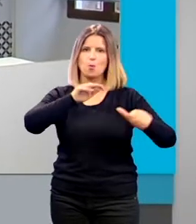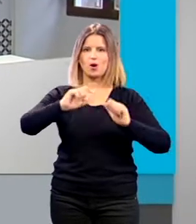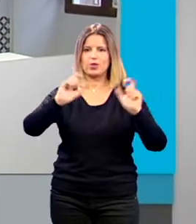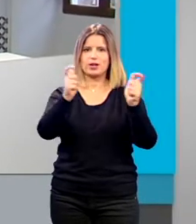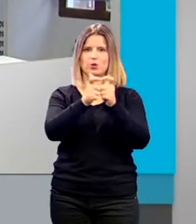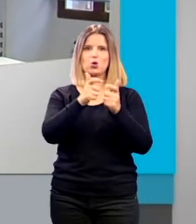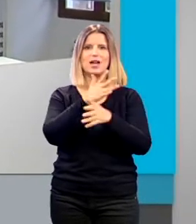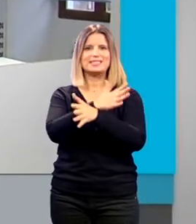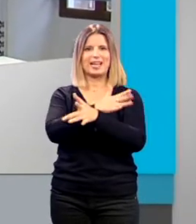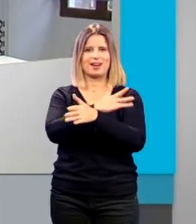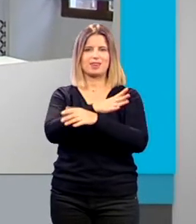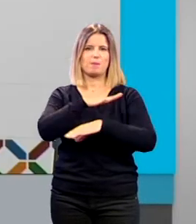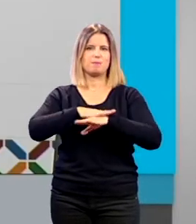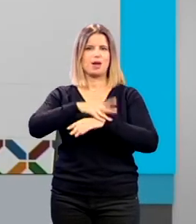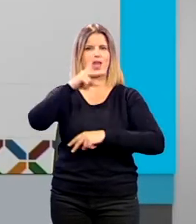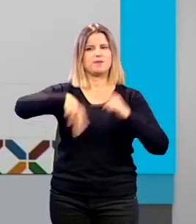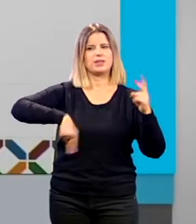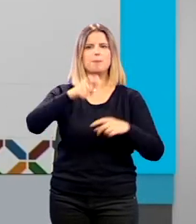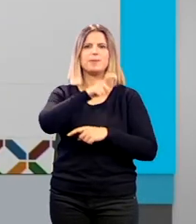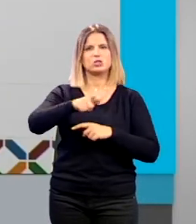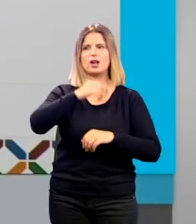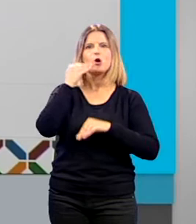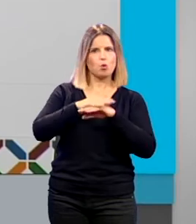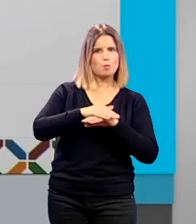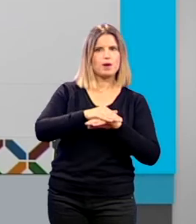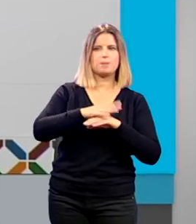de terrazas para evitar la impunidad sobre los que incumplen las normas